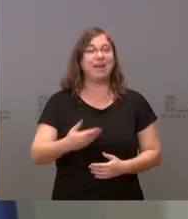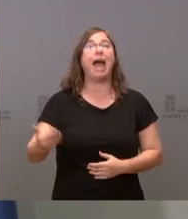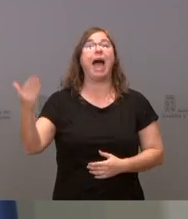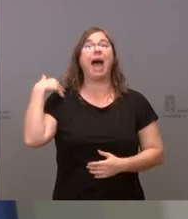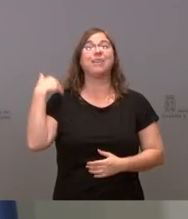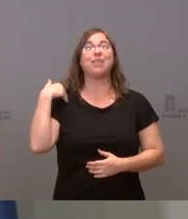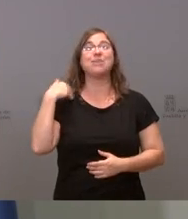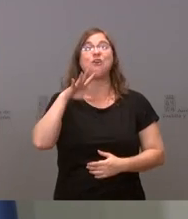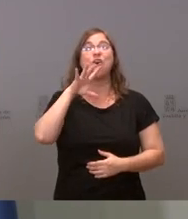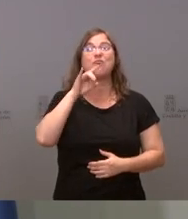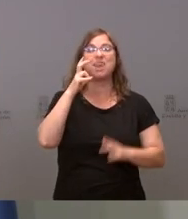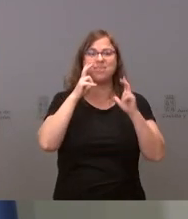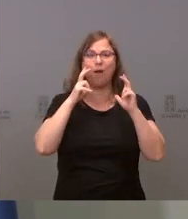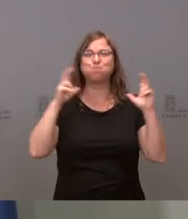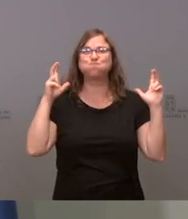más, entre otras cosas.